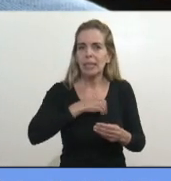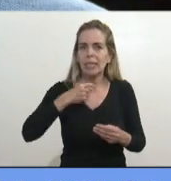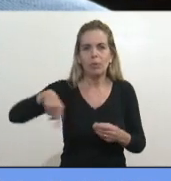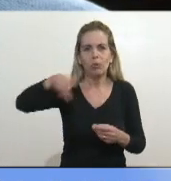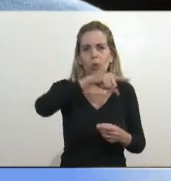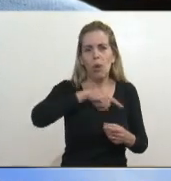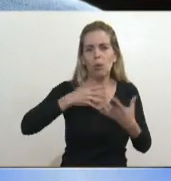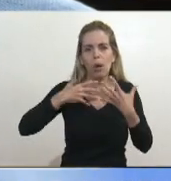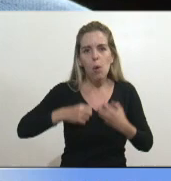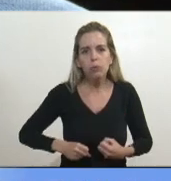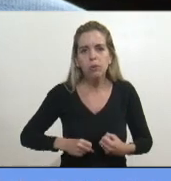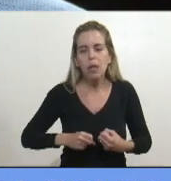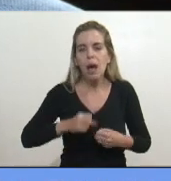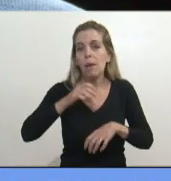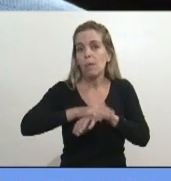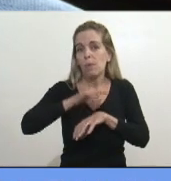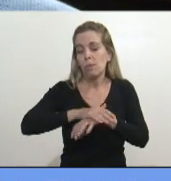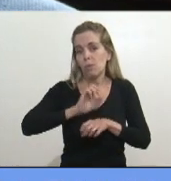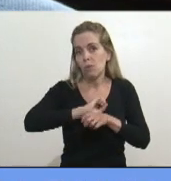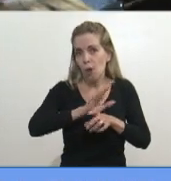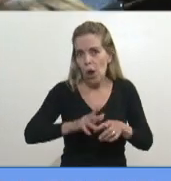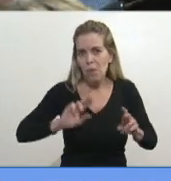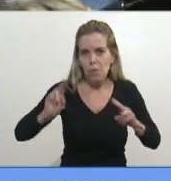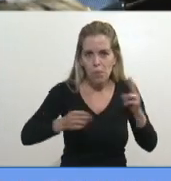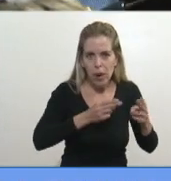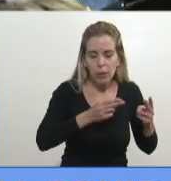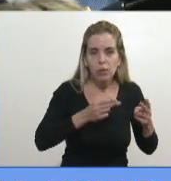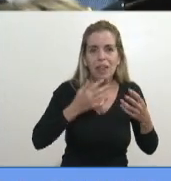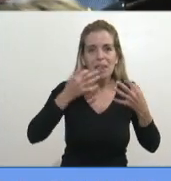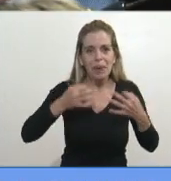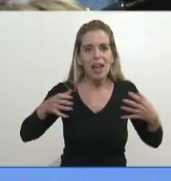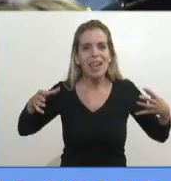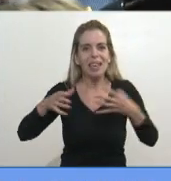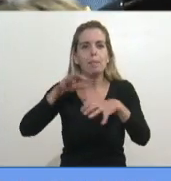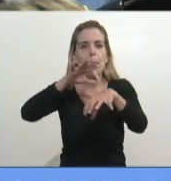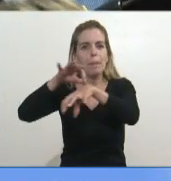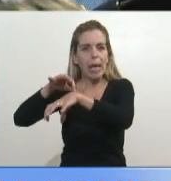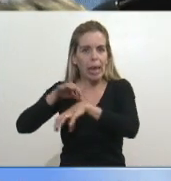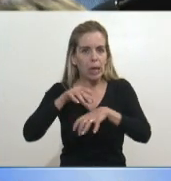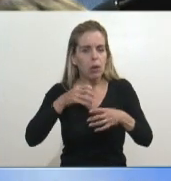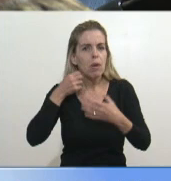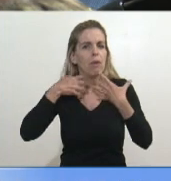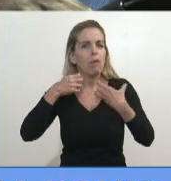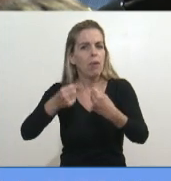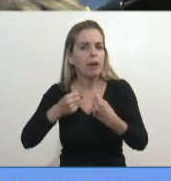que ha pasado. Y al grupo médico, realmente, todo el esfuerzo que están haciendo, hacen en forma incansable,